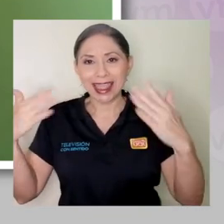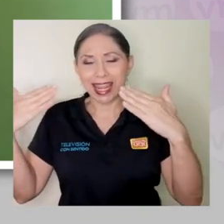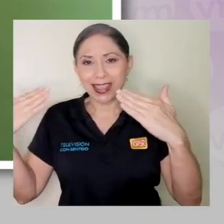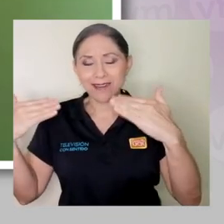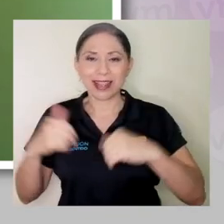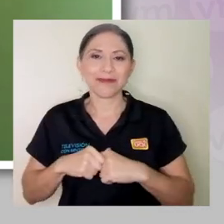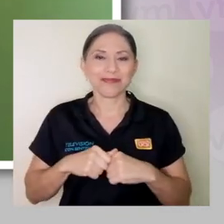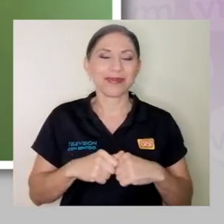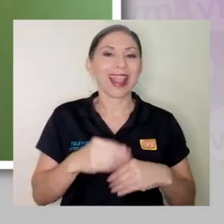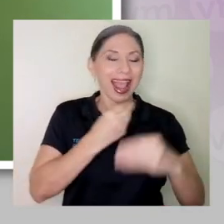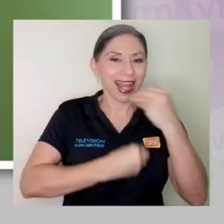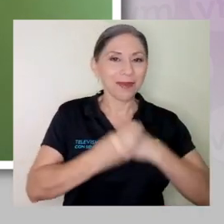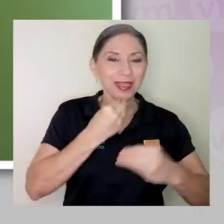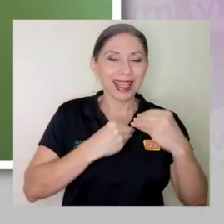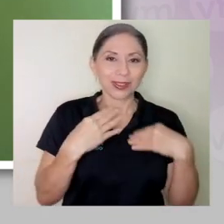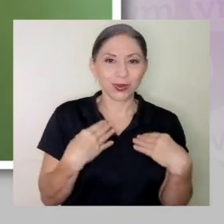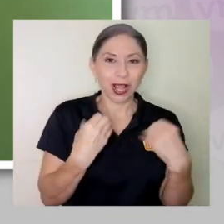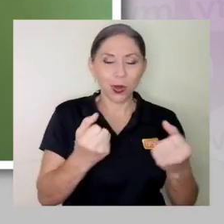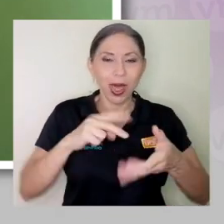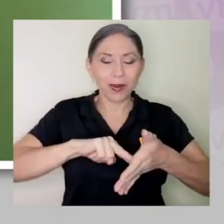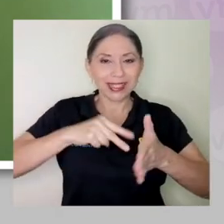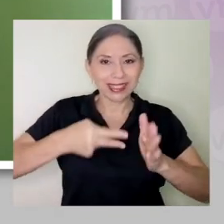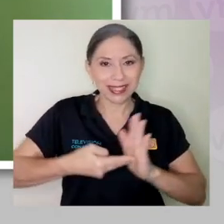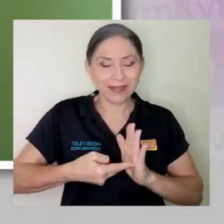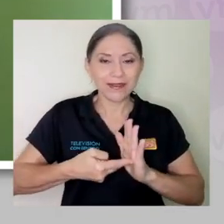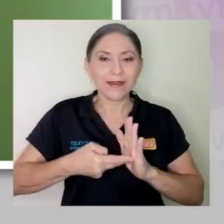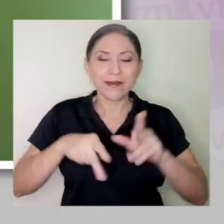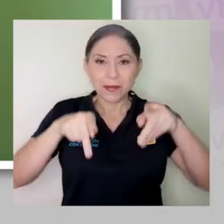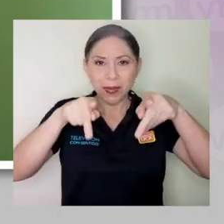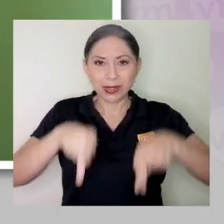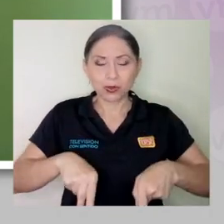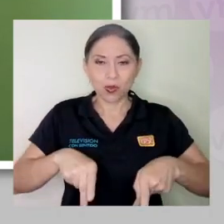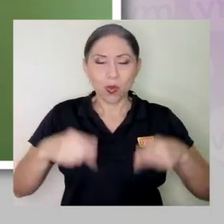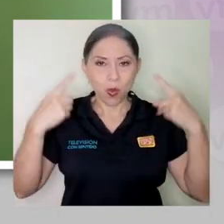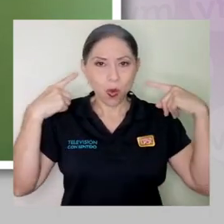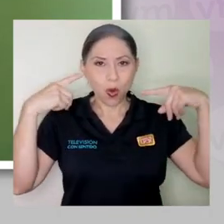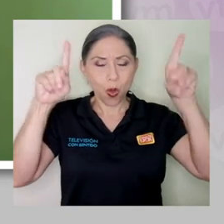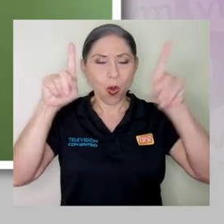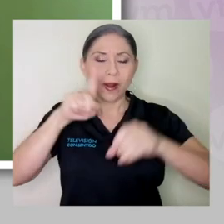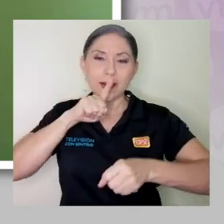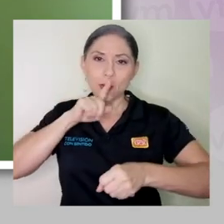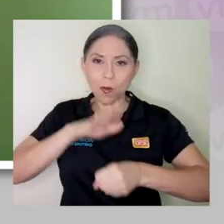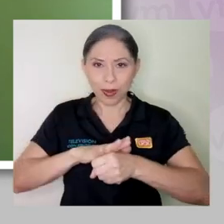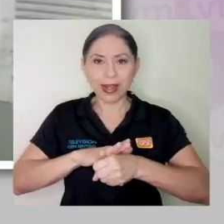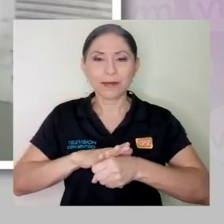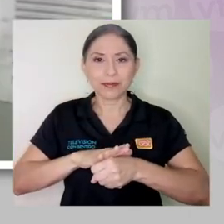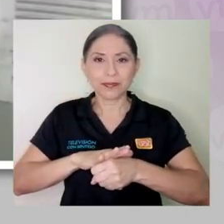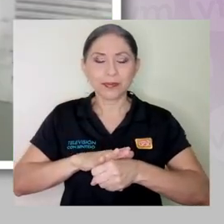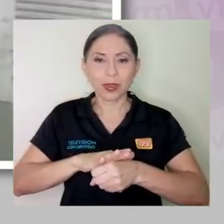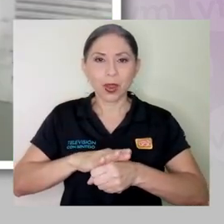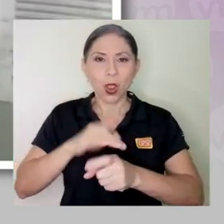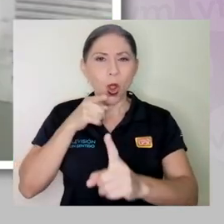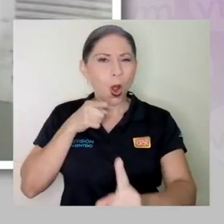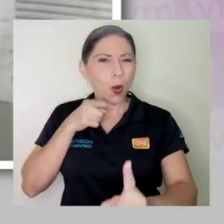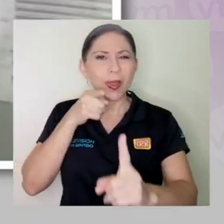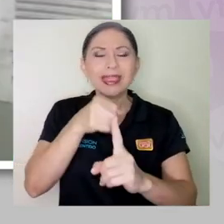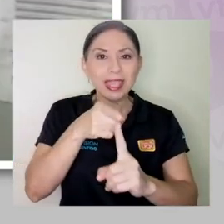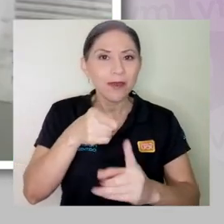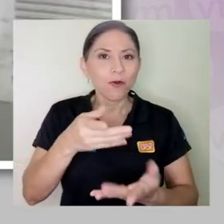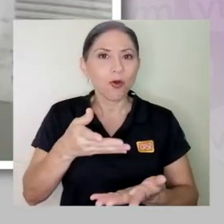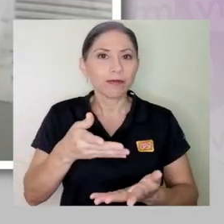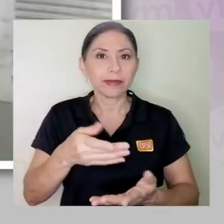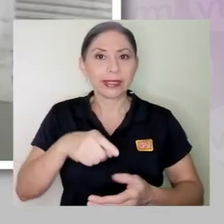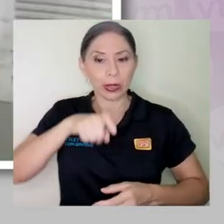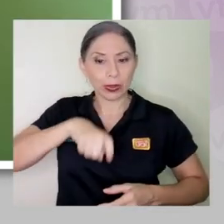saludable se refiere a que una persona logre cumplir el objetivo de